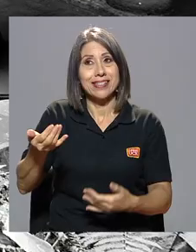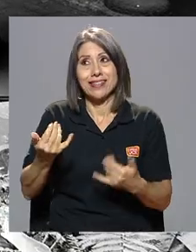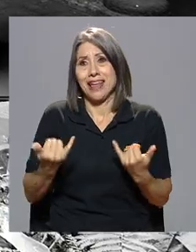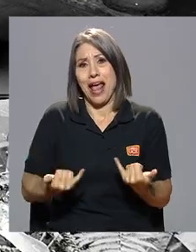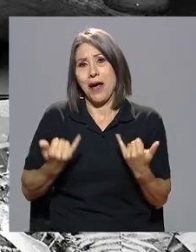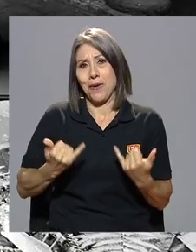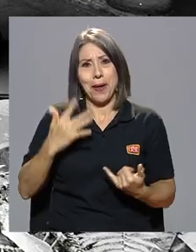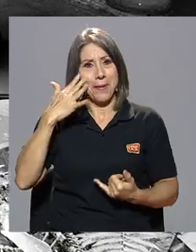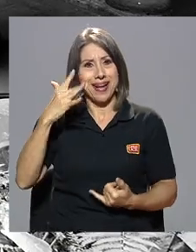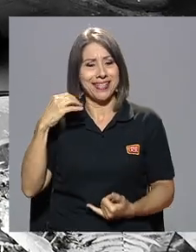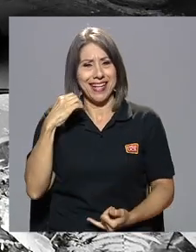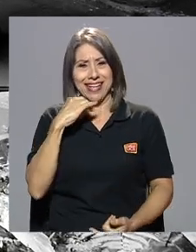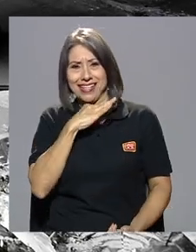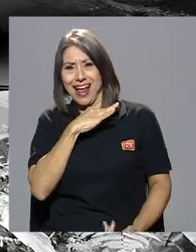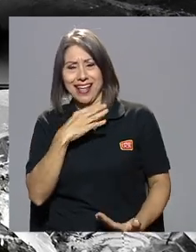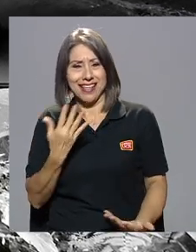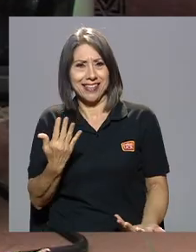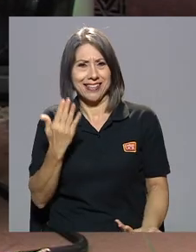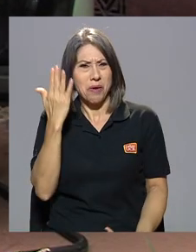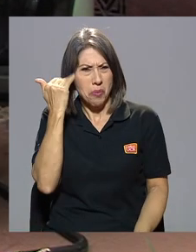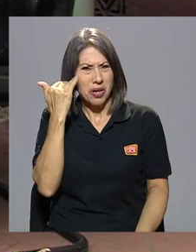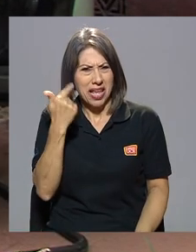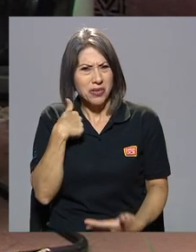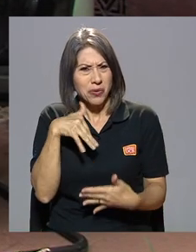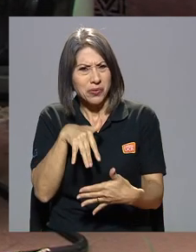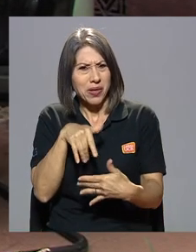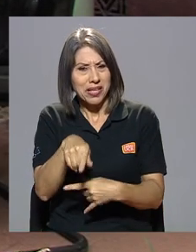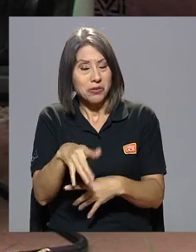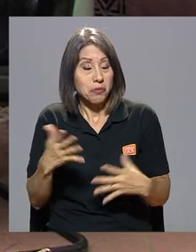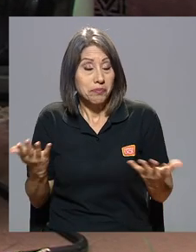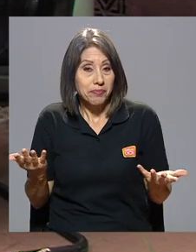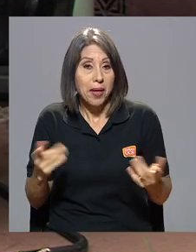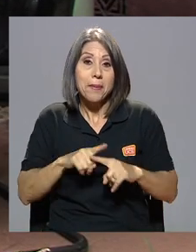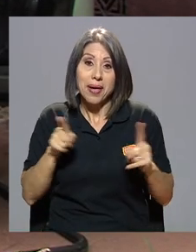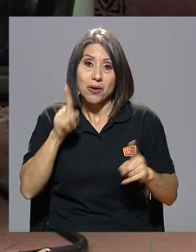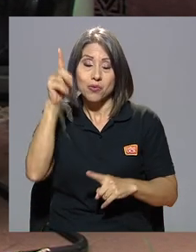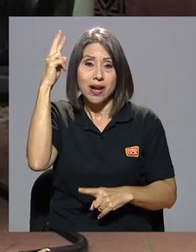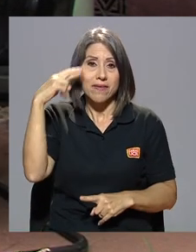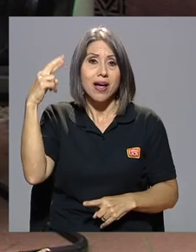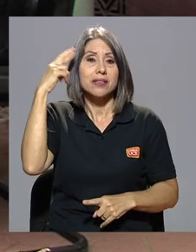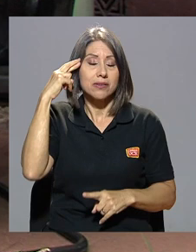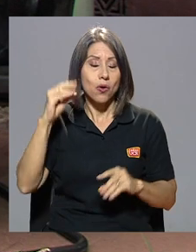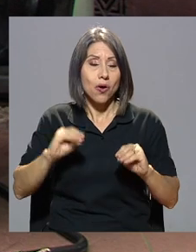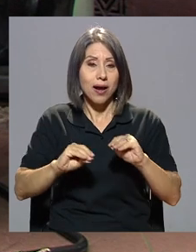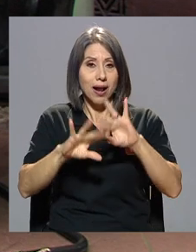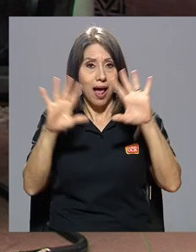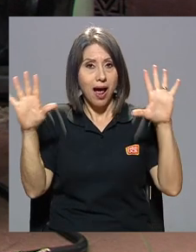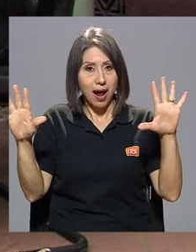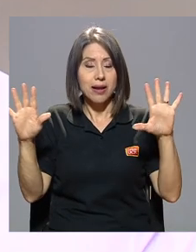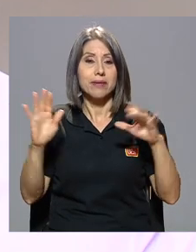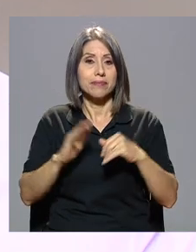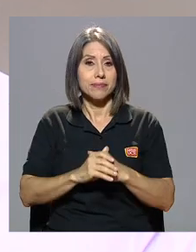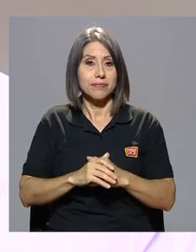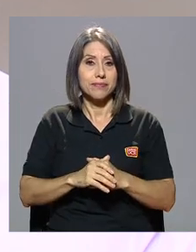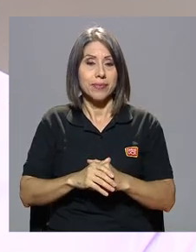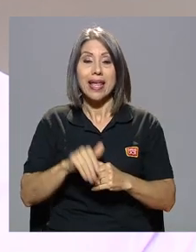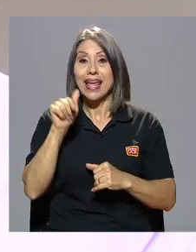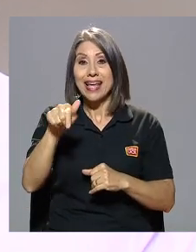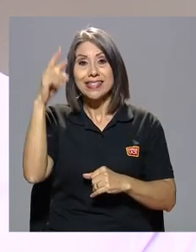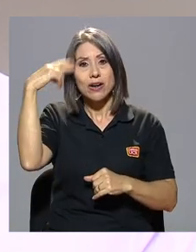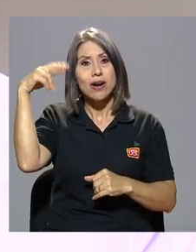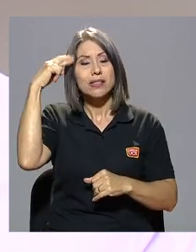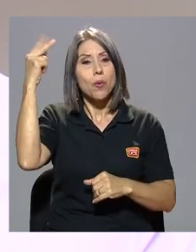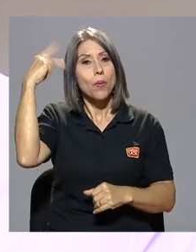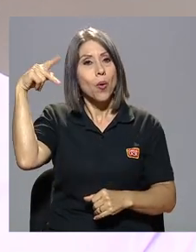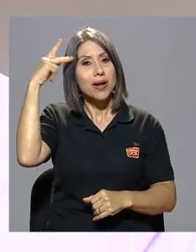ahora parecerían muy extrañas y por qué las estudié sin embargo había una razón clara ¿verdad? y